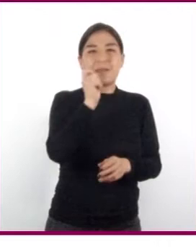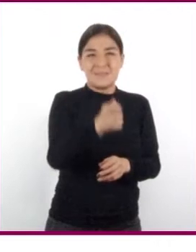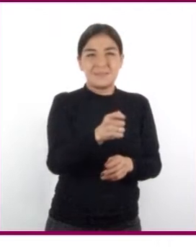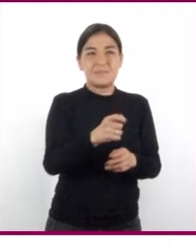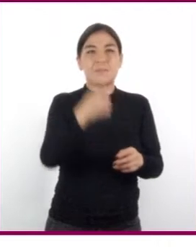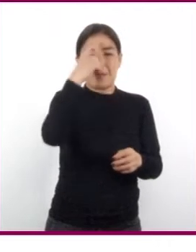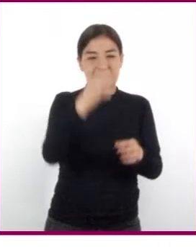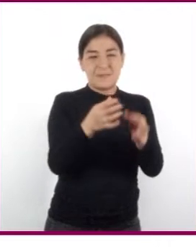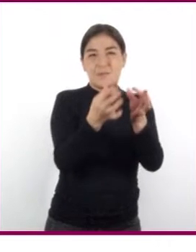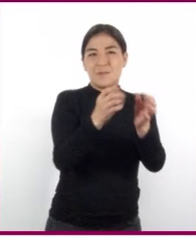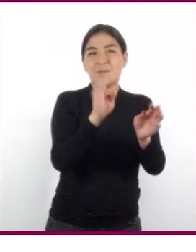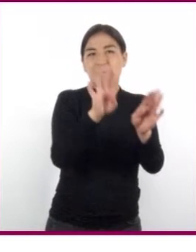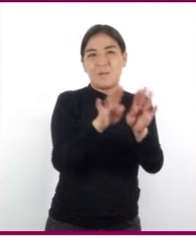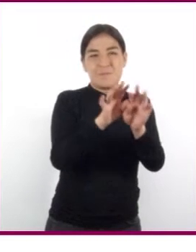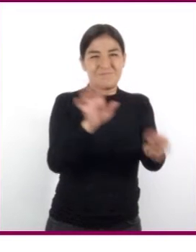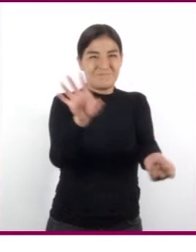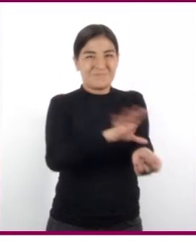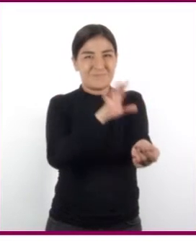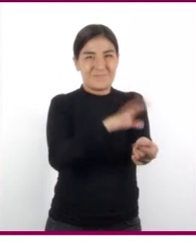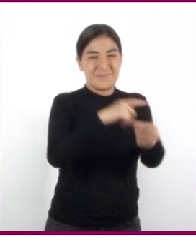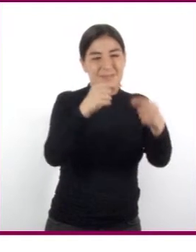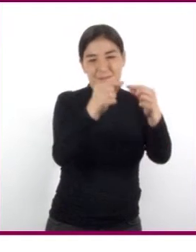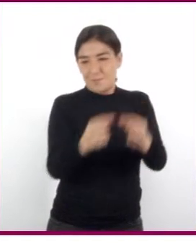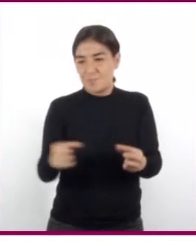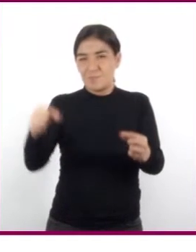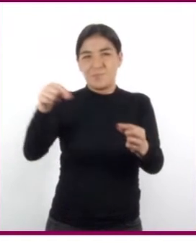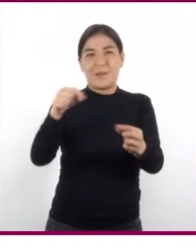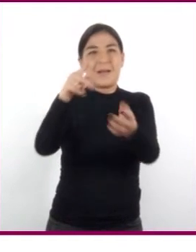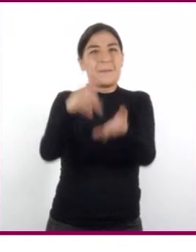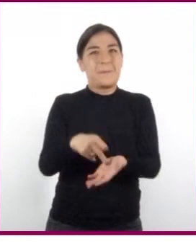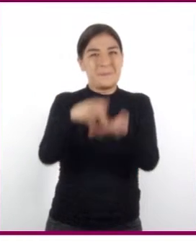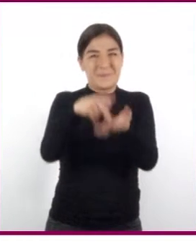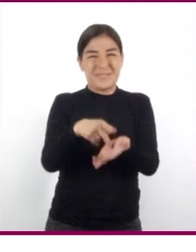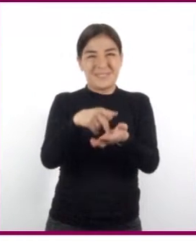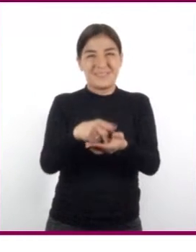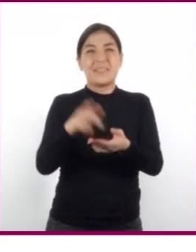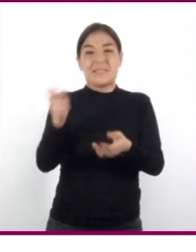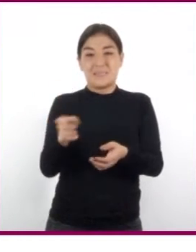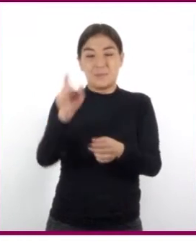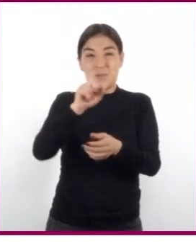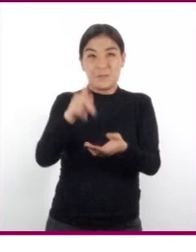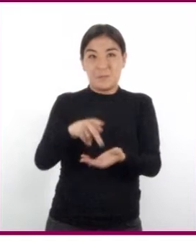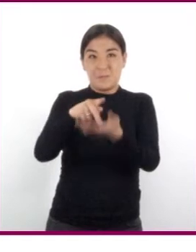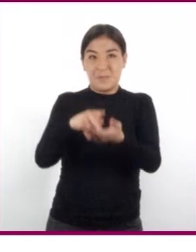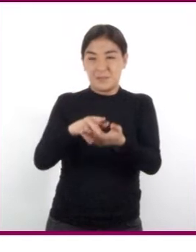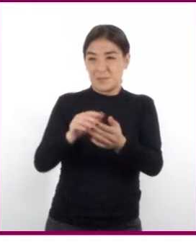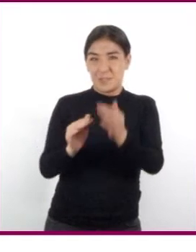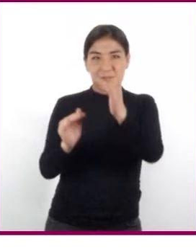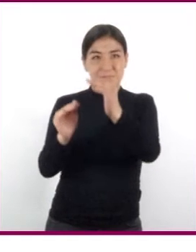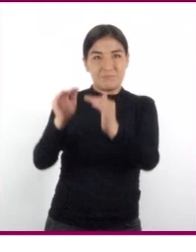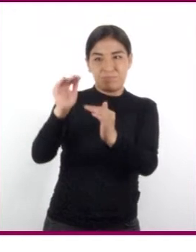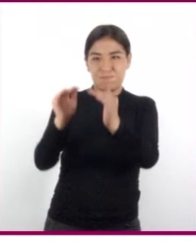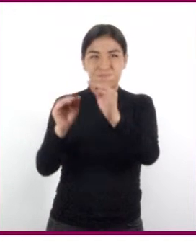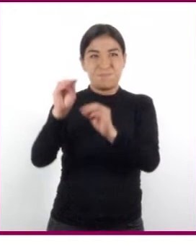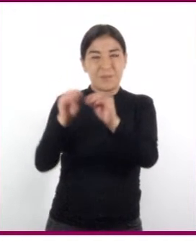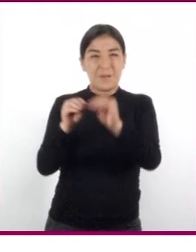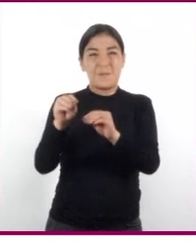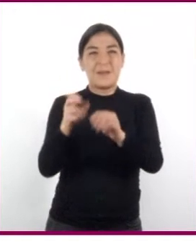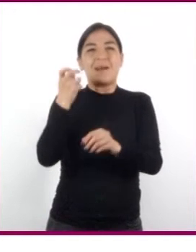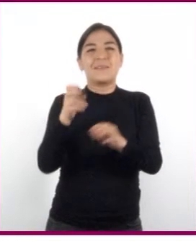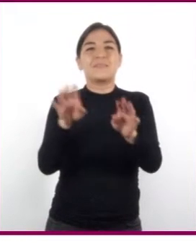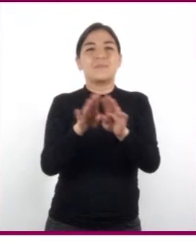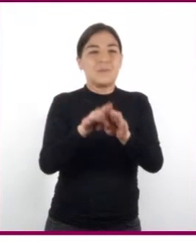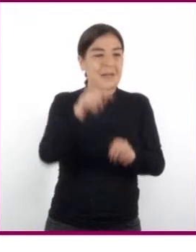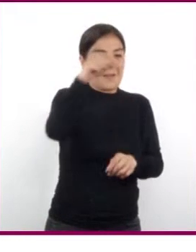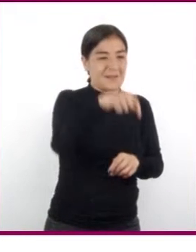conectadas por un cable a una pesa. Cuando se movía la pesa, ésta accionaba las